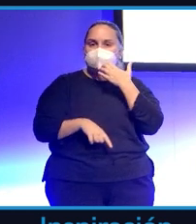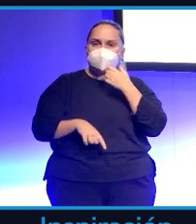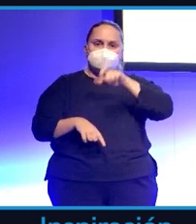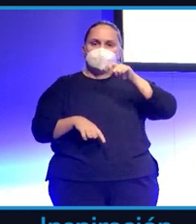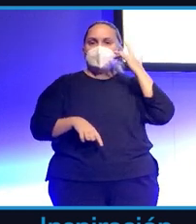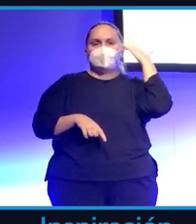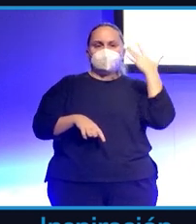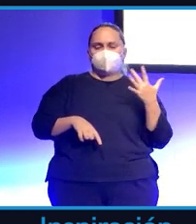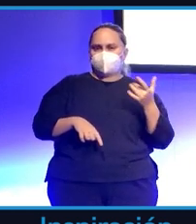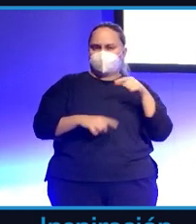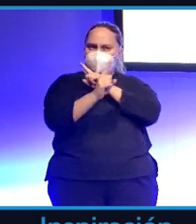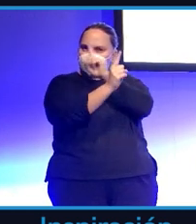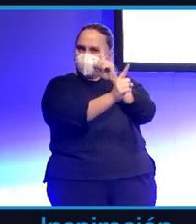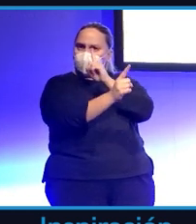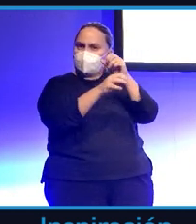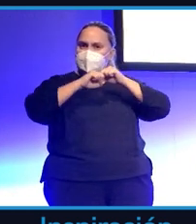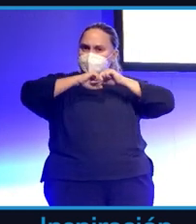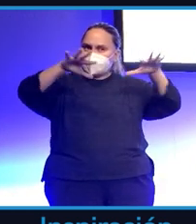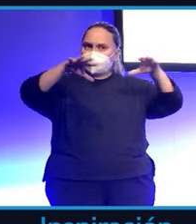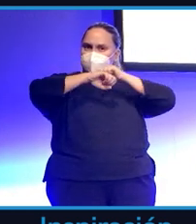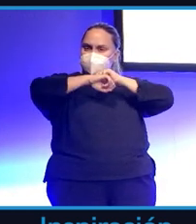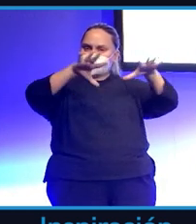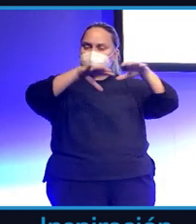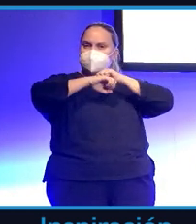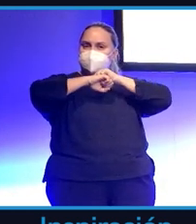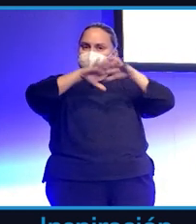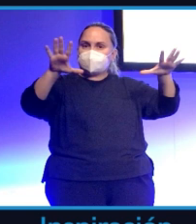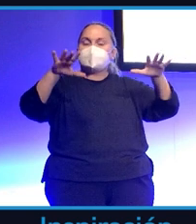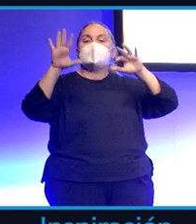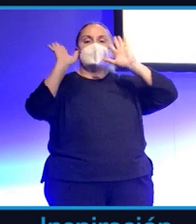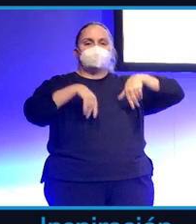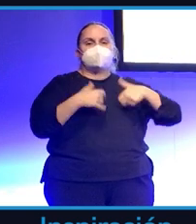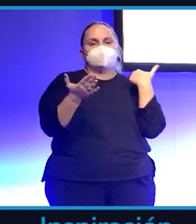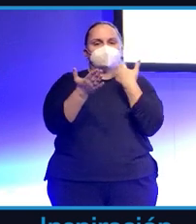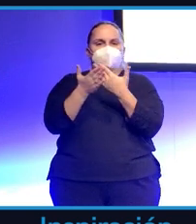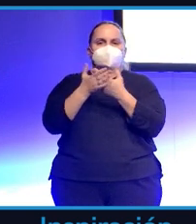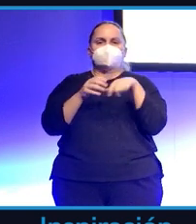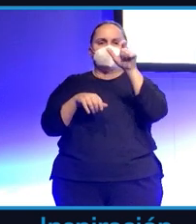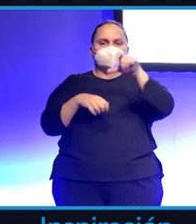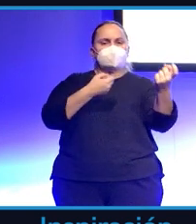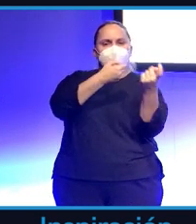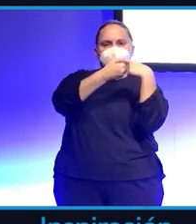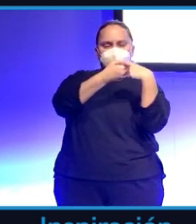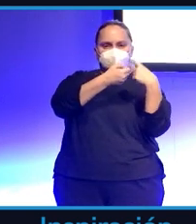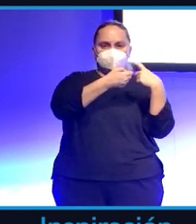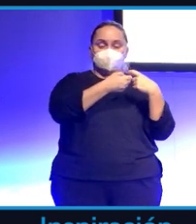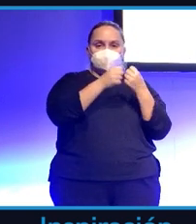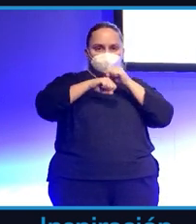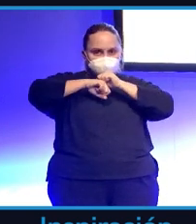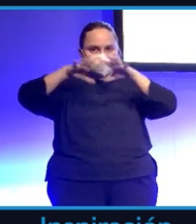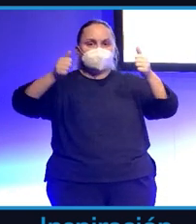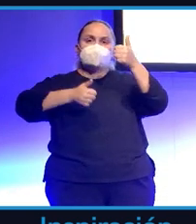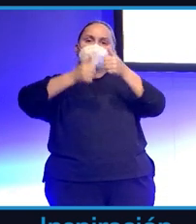Guerrero del Chiringuito, estuvieron de manera muy activa participando en esa retransmisión